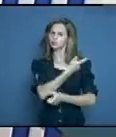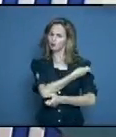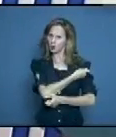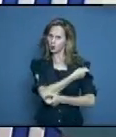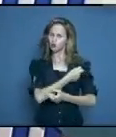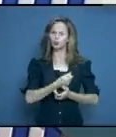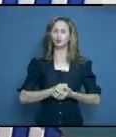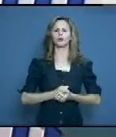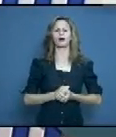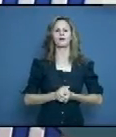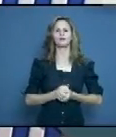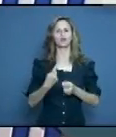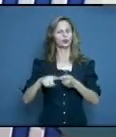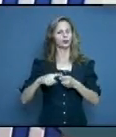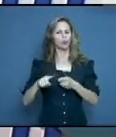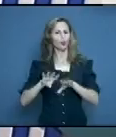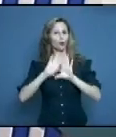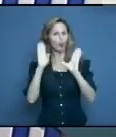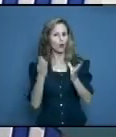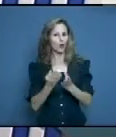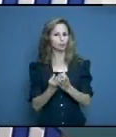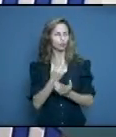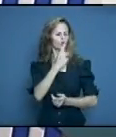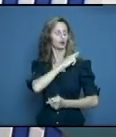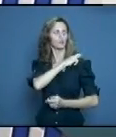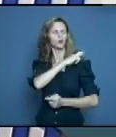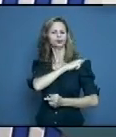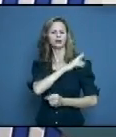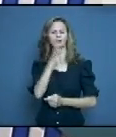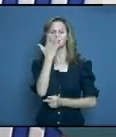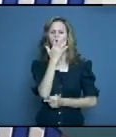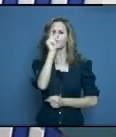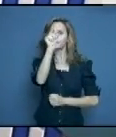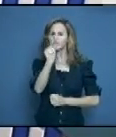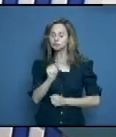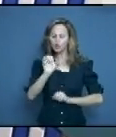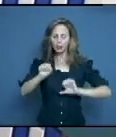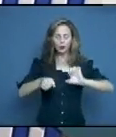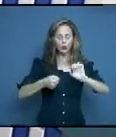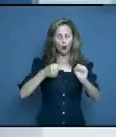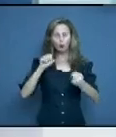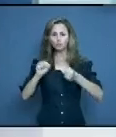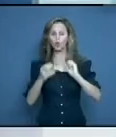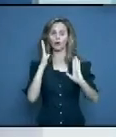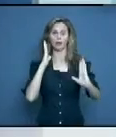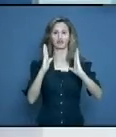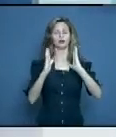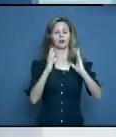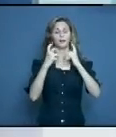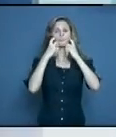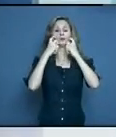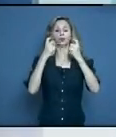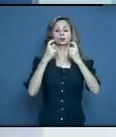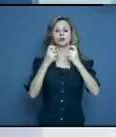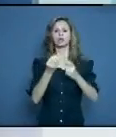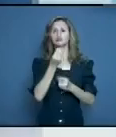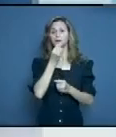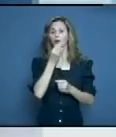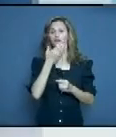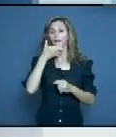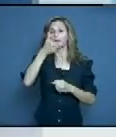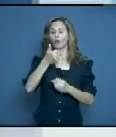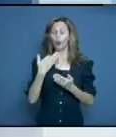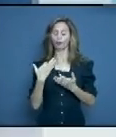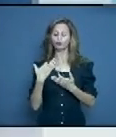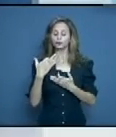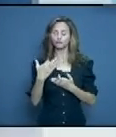hay que seguir, la responsabilidad de las personas es fundamental para el control de esta etapa que nos queda para llegar a una etapa mucho mejor que esperamos